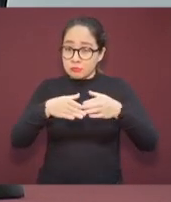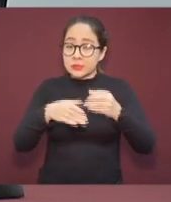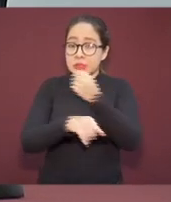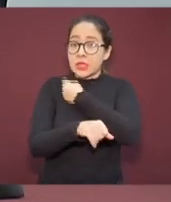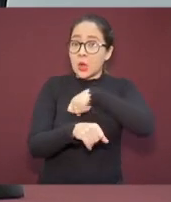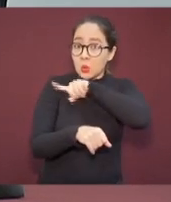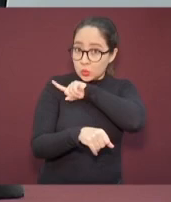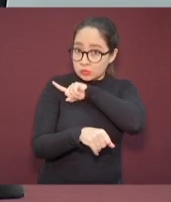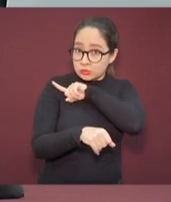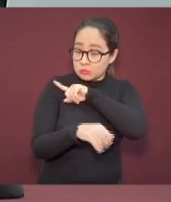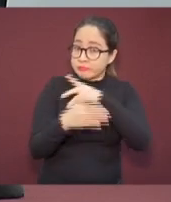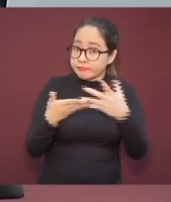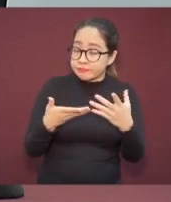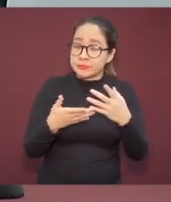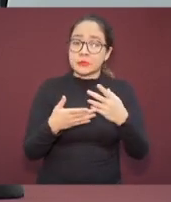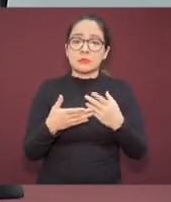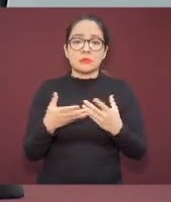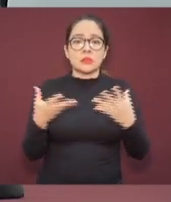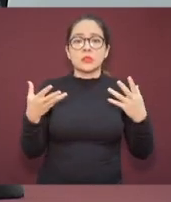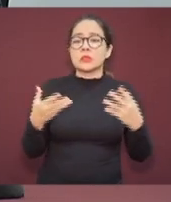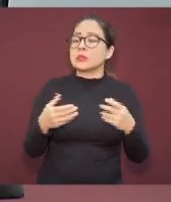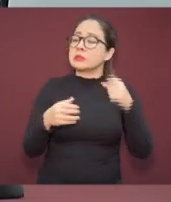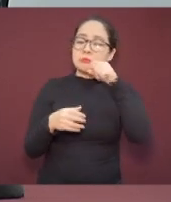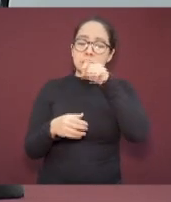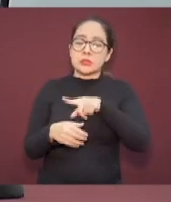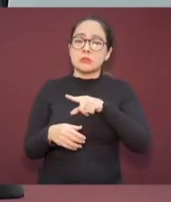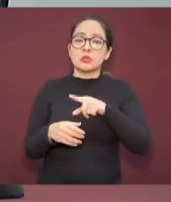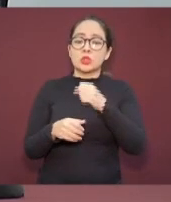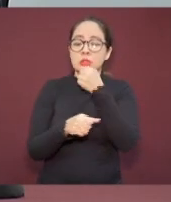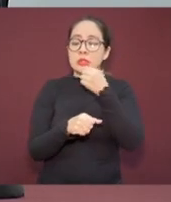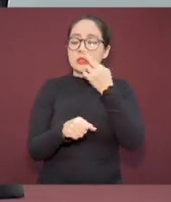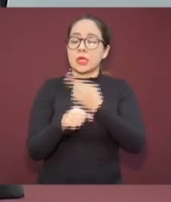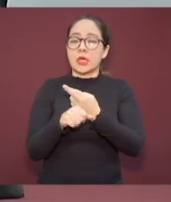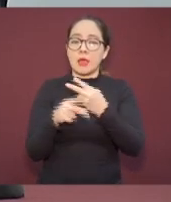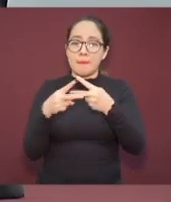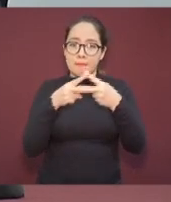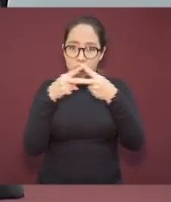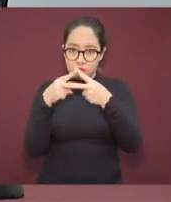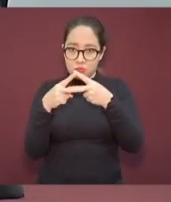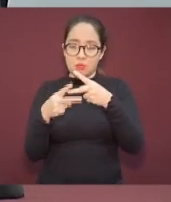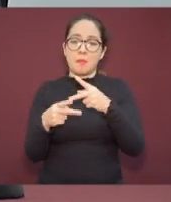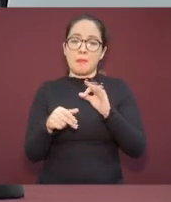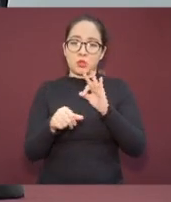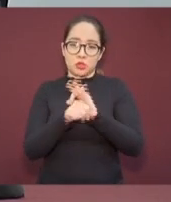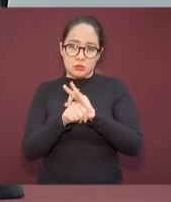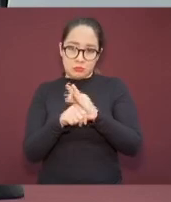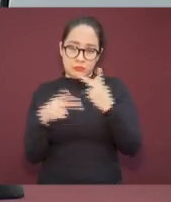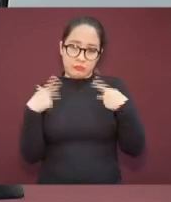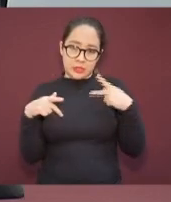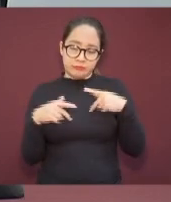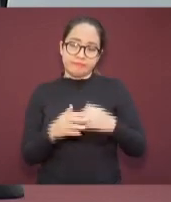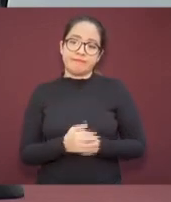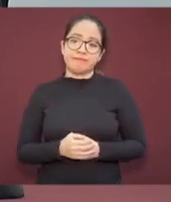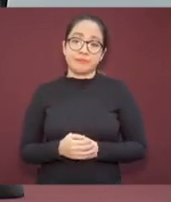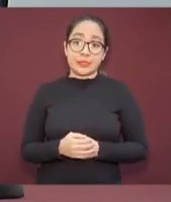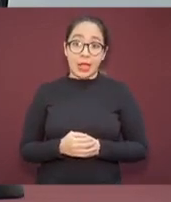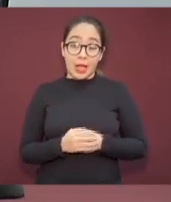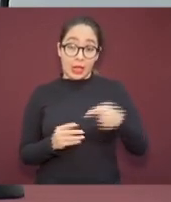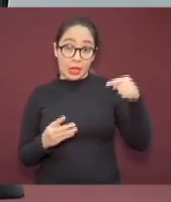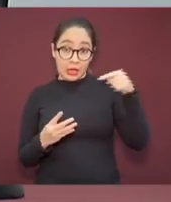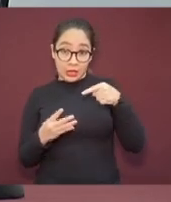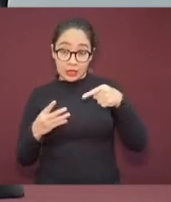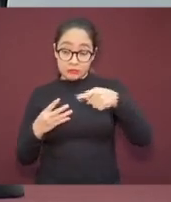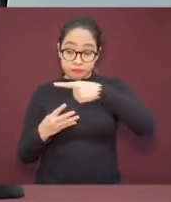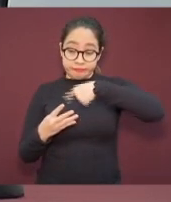con la Secretaría de Protección Civil. Ahí se plantearon las